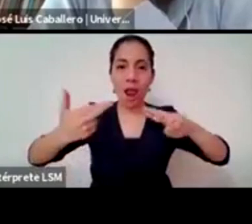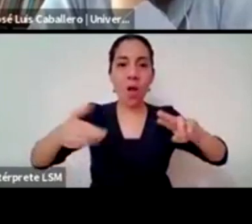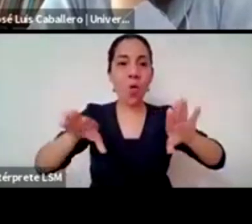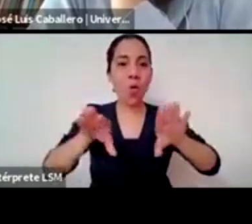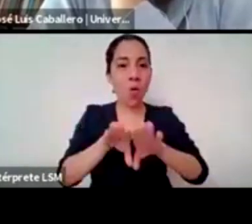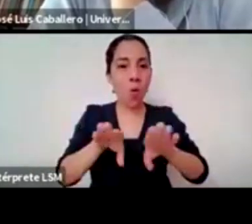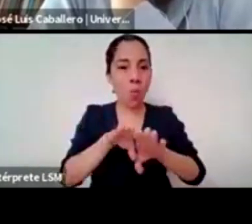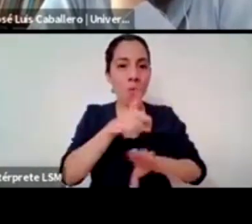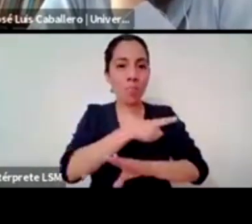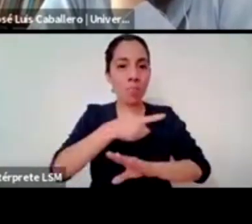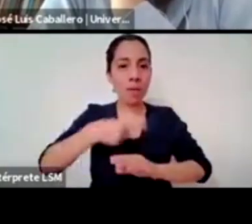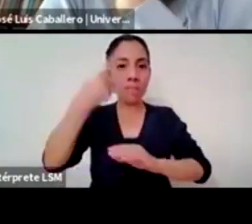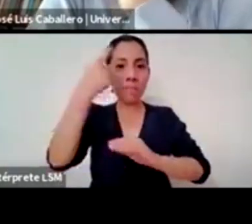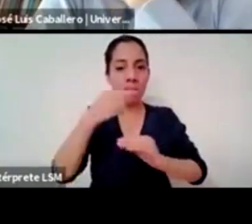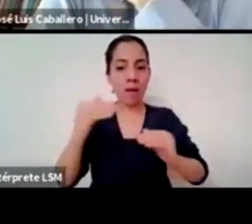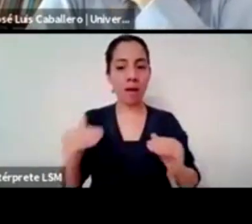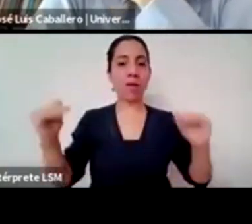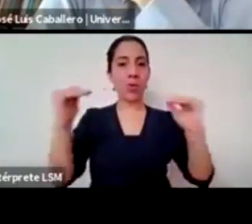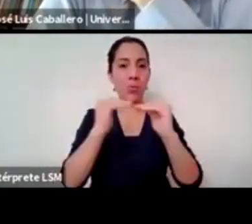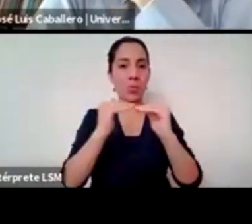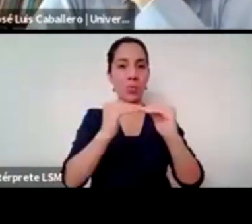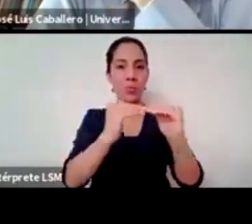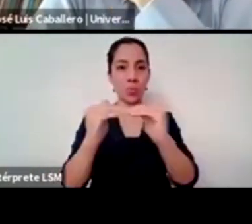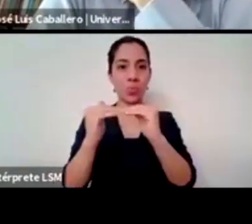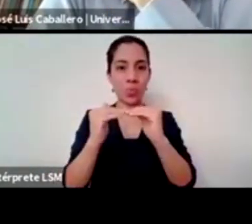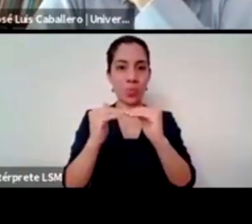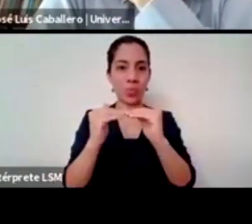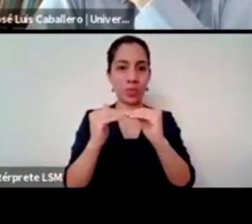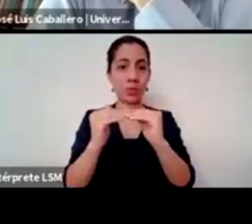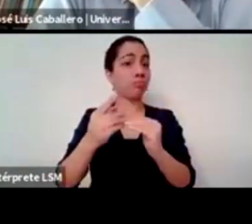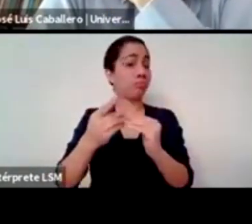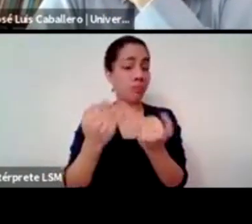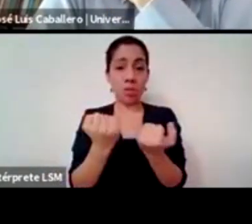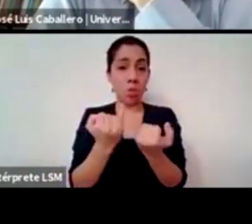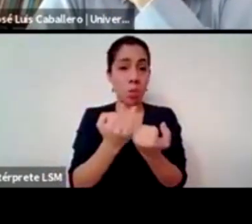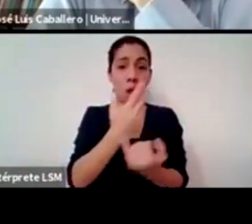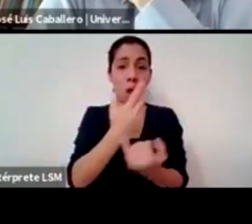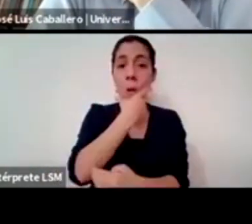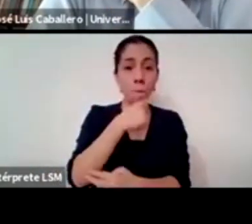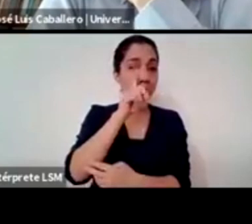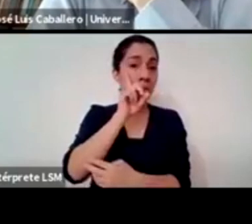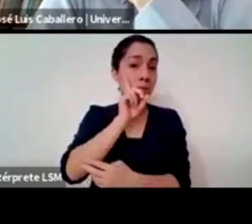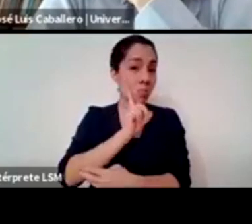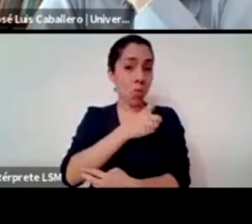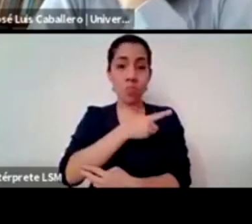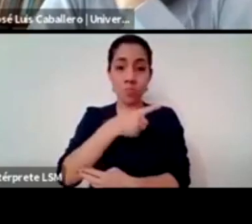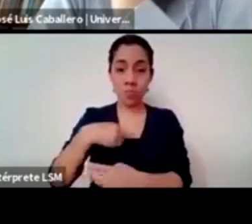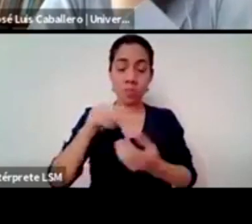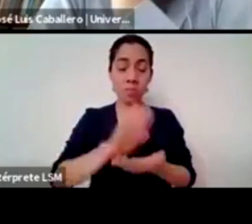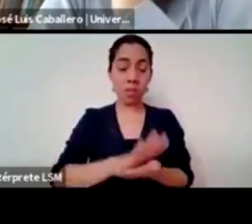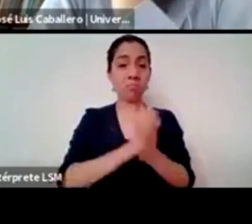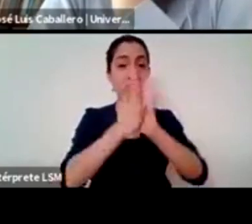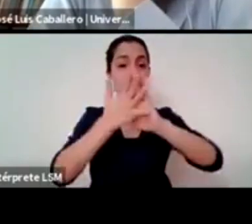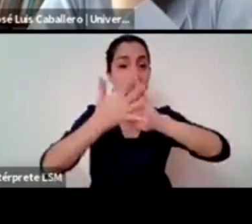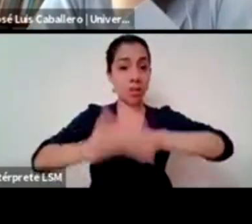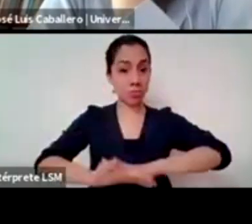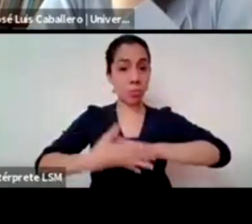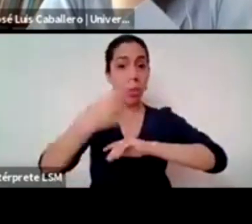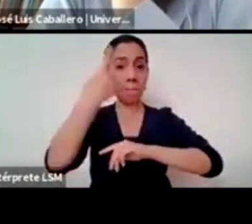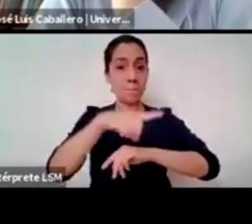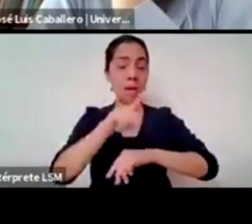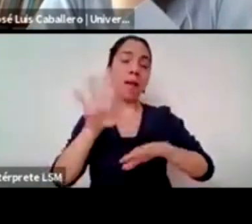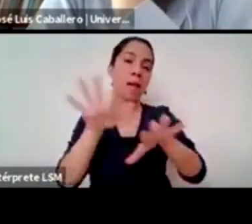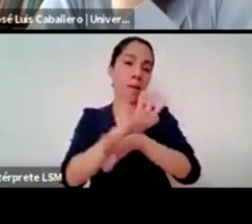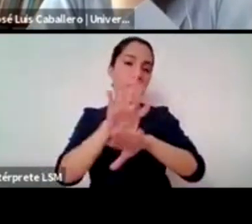construyen sobre estos tabiques de mandatos de género de sexo etcétera otro y